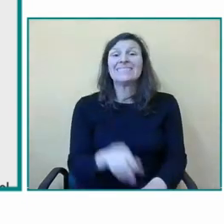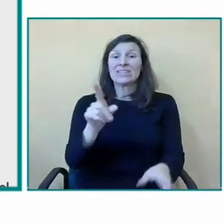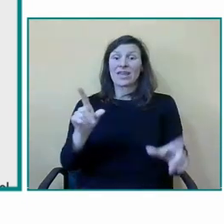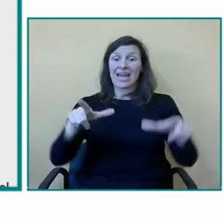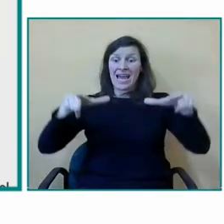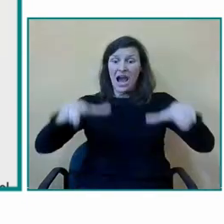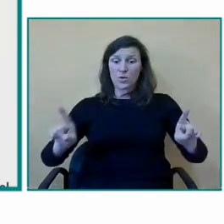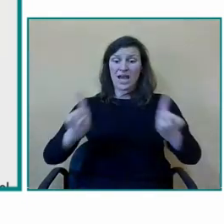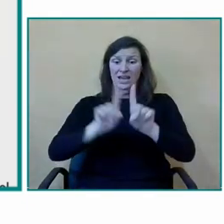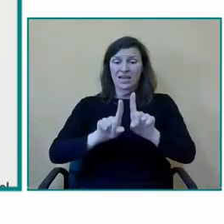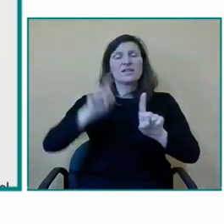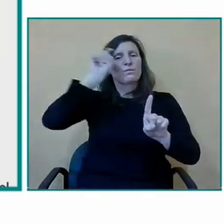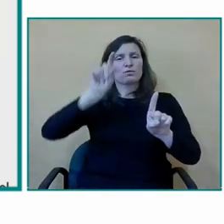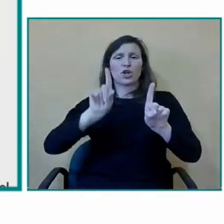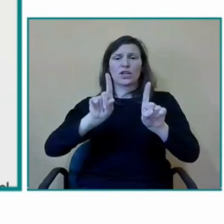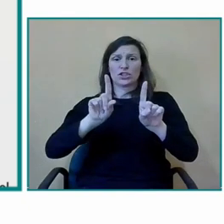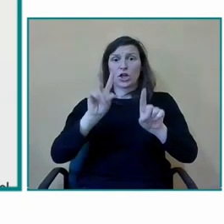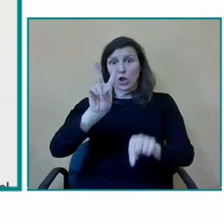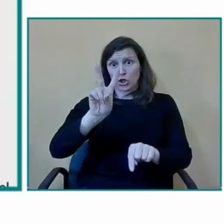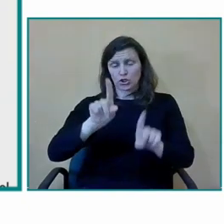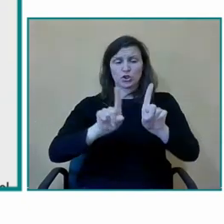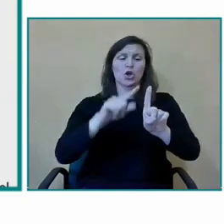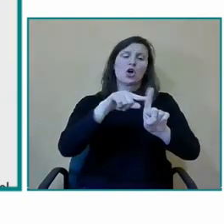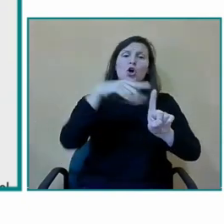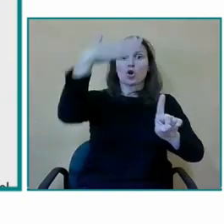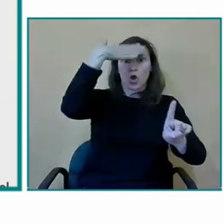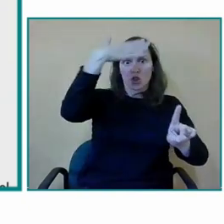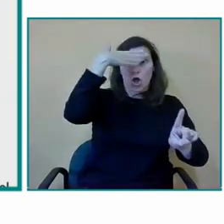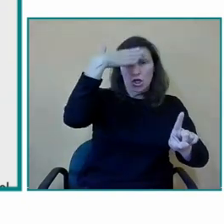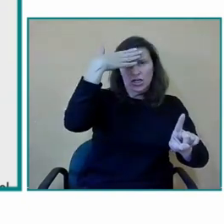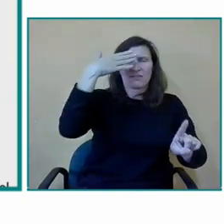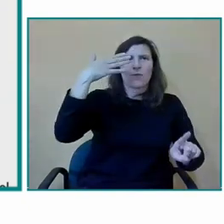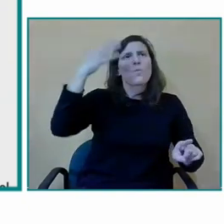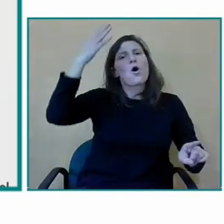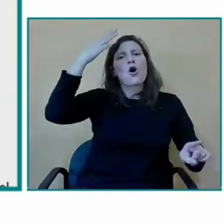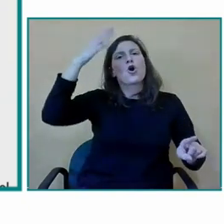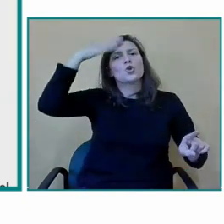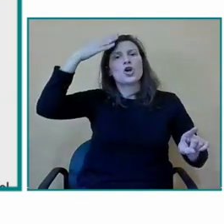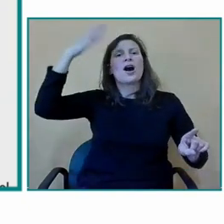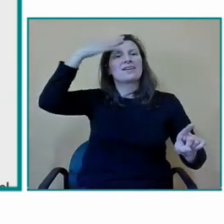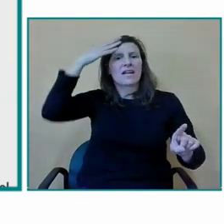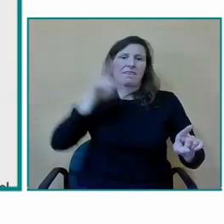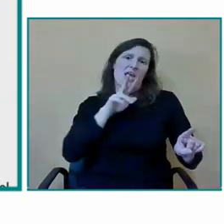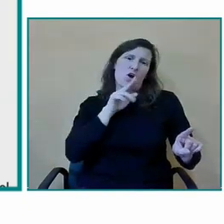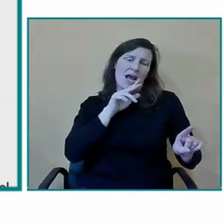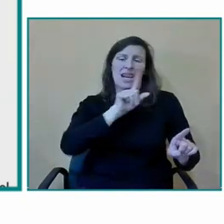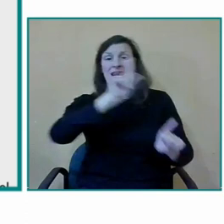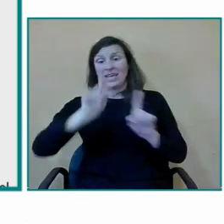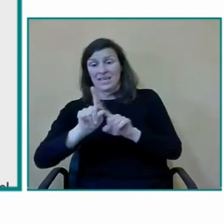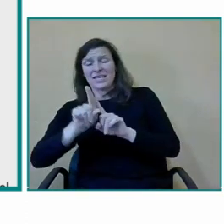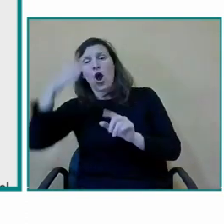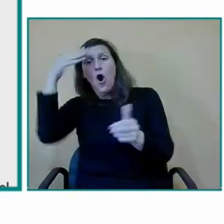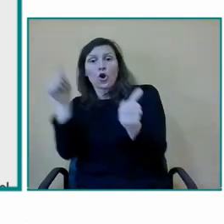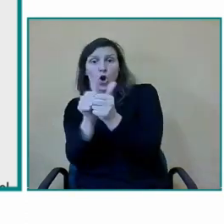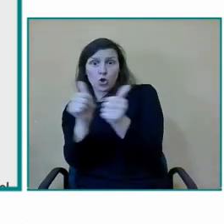referente ambos comunes para tanto el alumnado sordo como el oyente ahí podéis ver esa